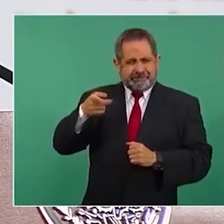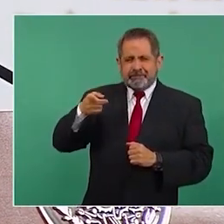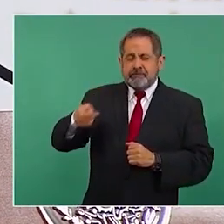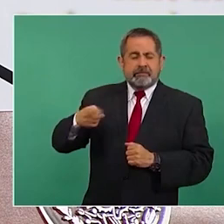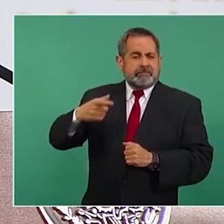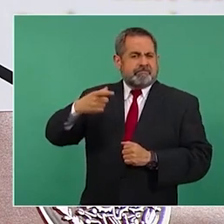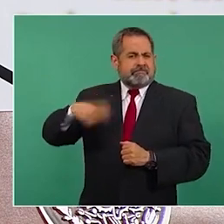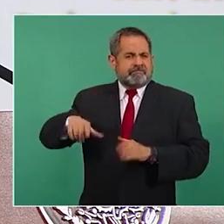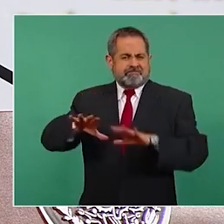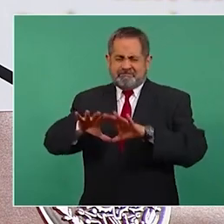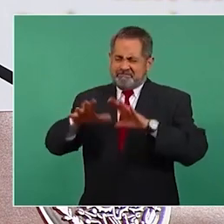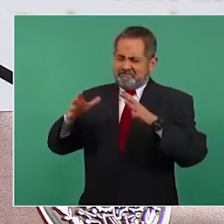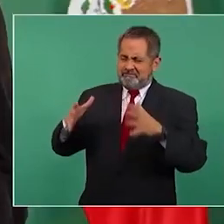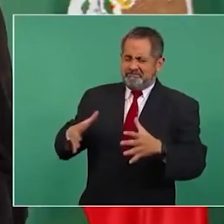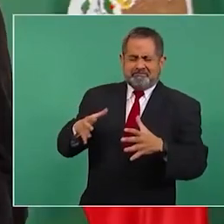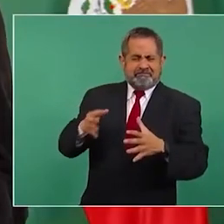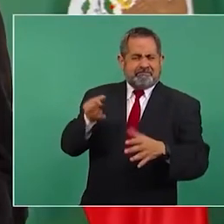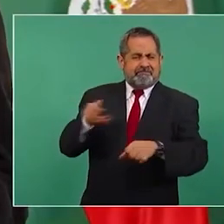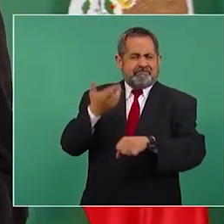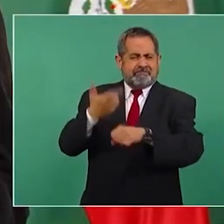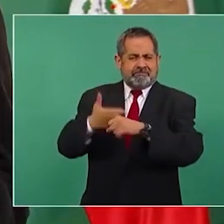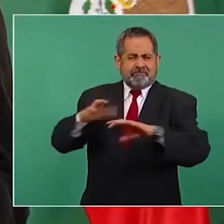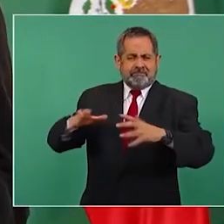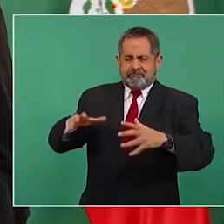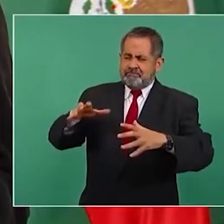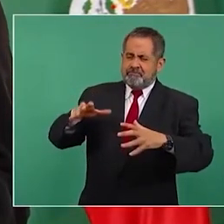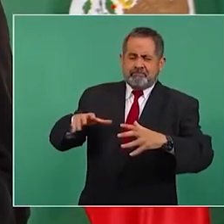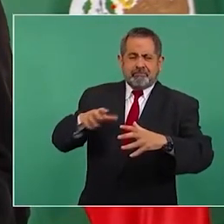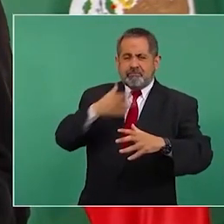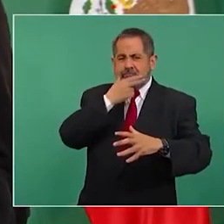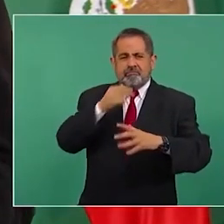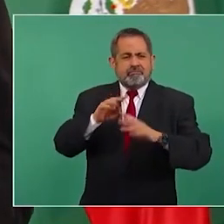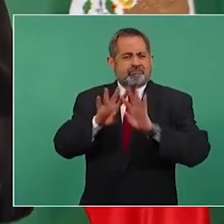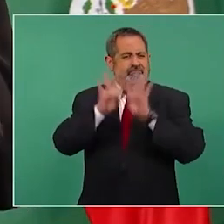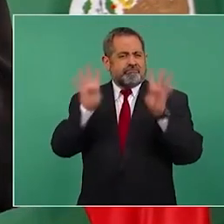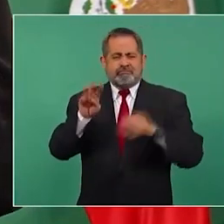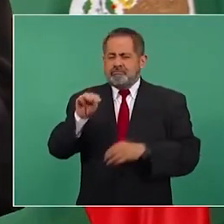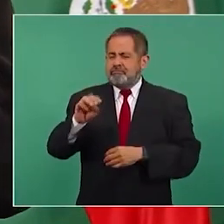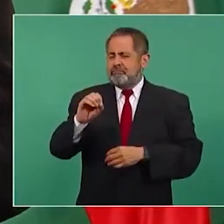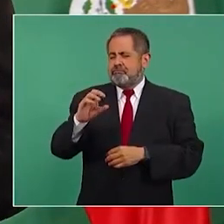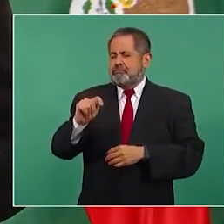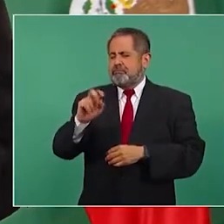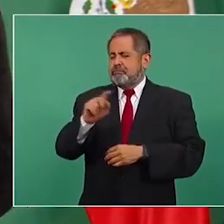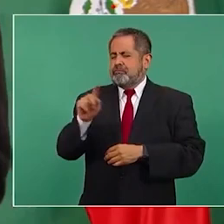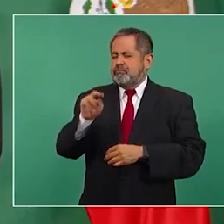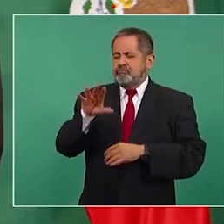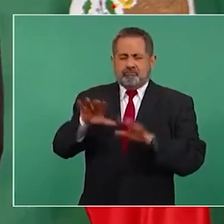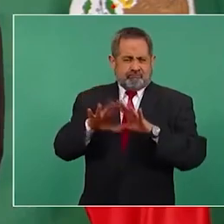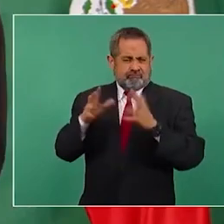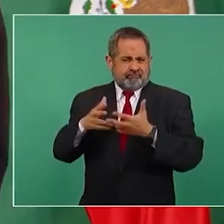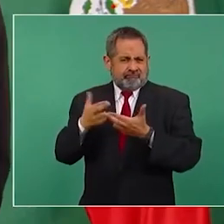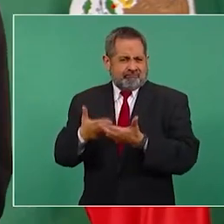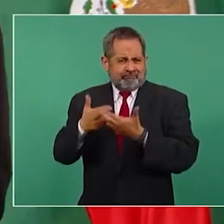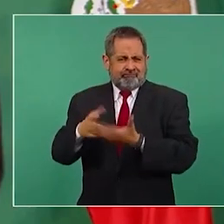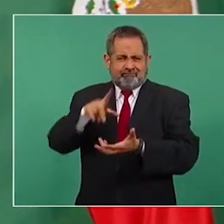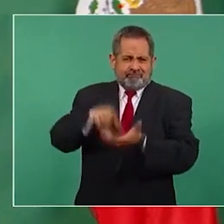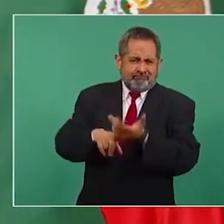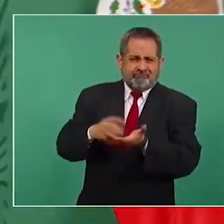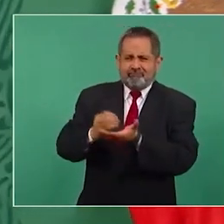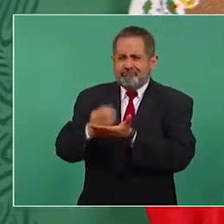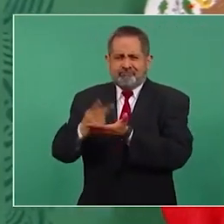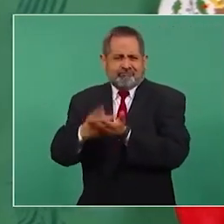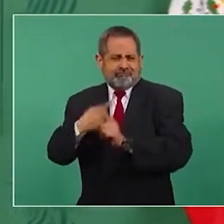cada vez se